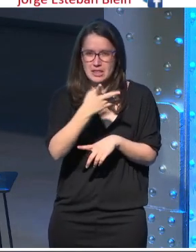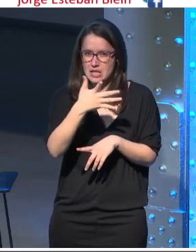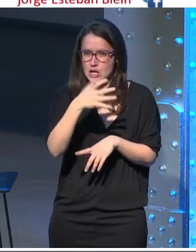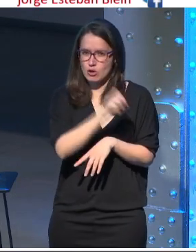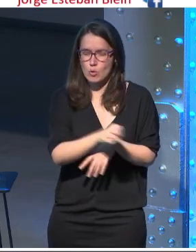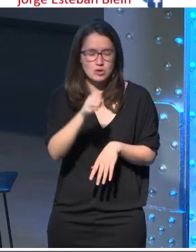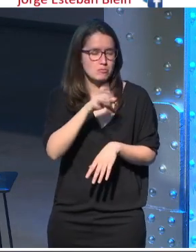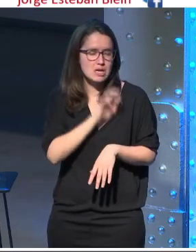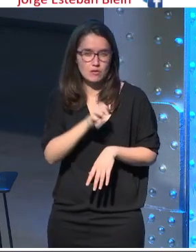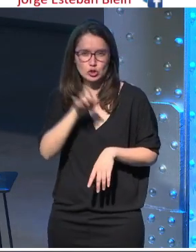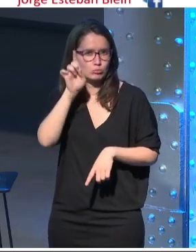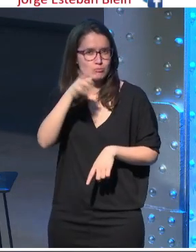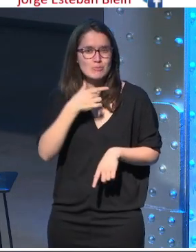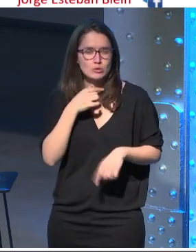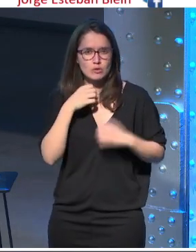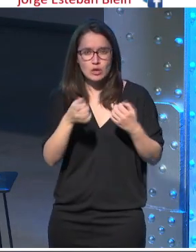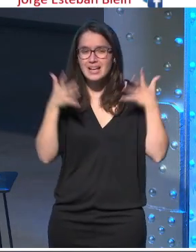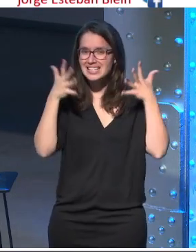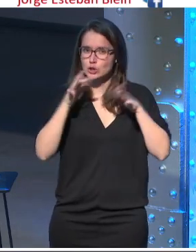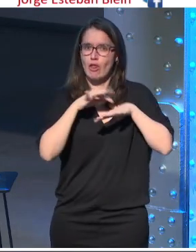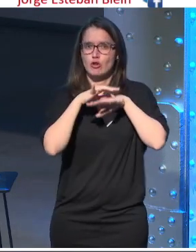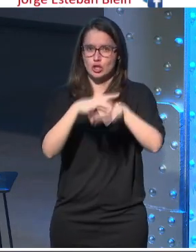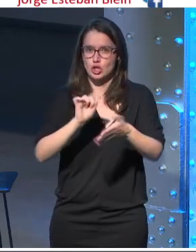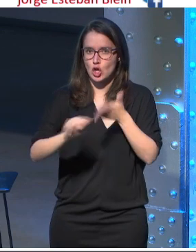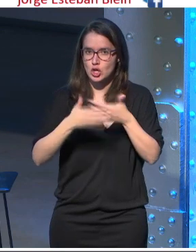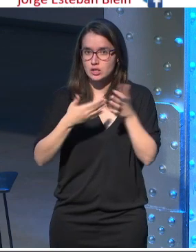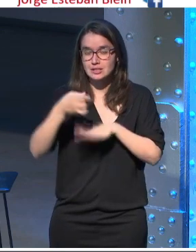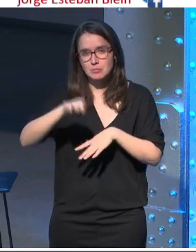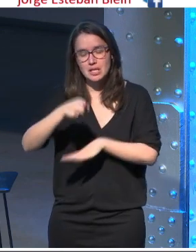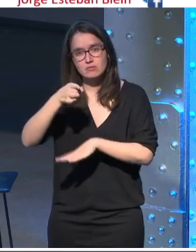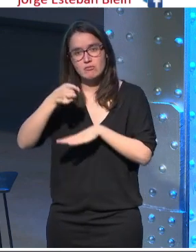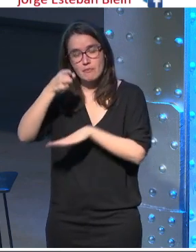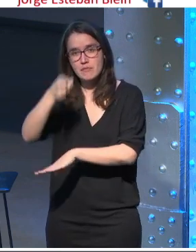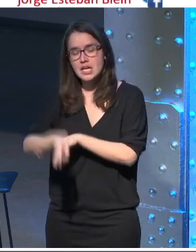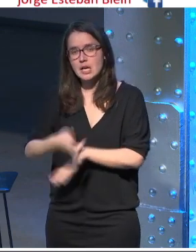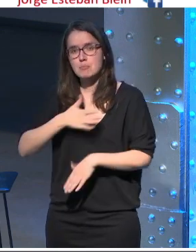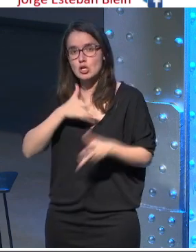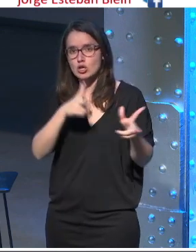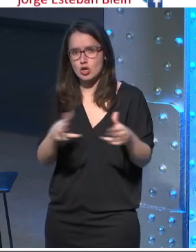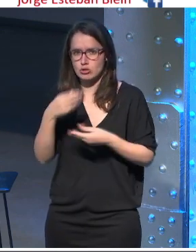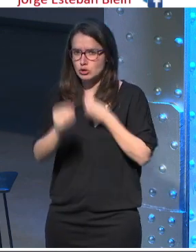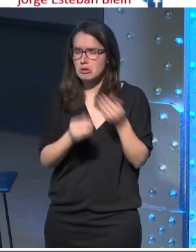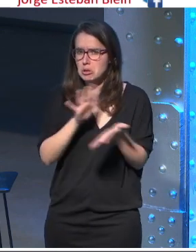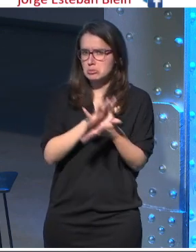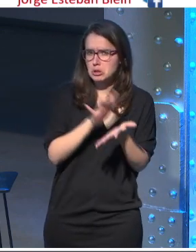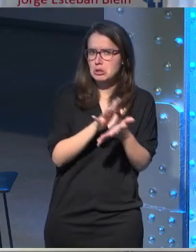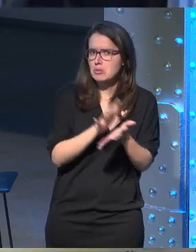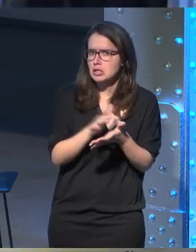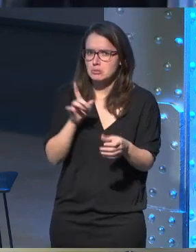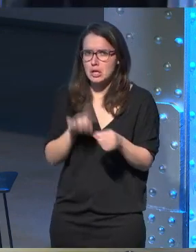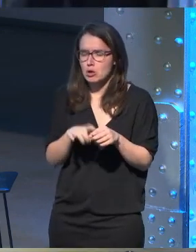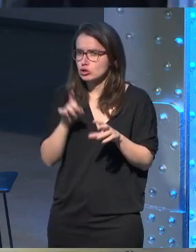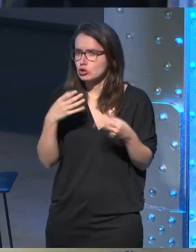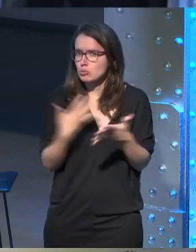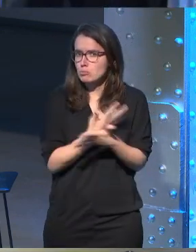la docencia me gusta muchísimo he asesorado guiones y también dirigía mis propios proyectos de cortometraje tranquilamente etc compartilizándolo con la